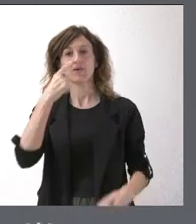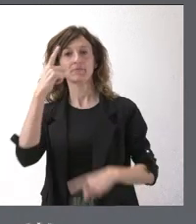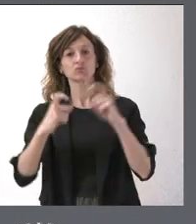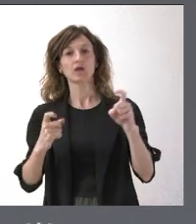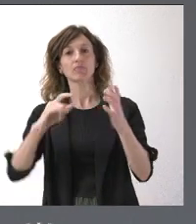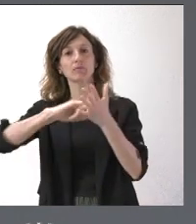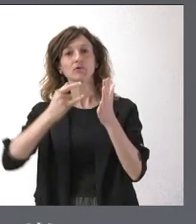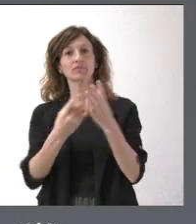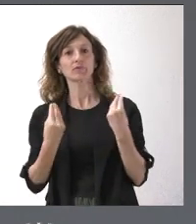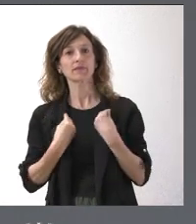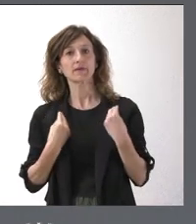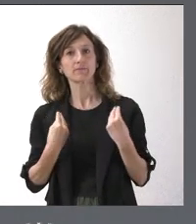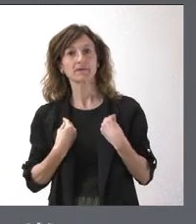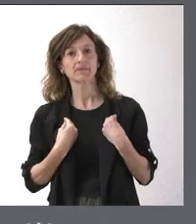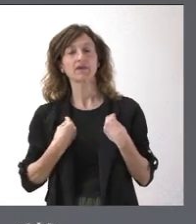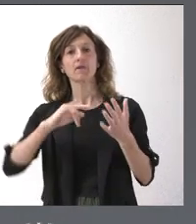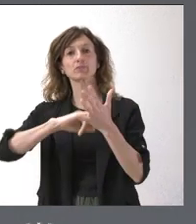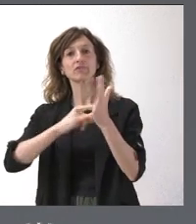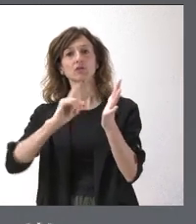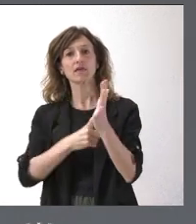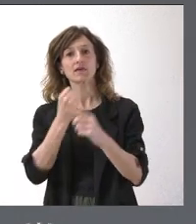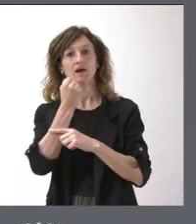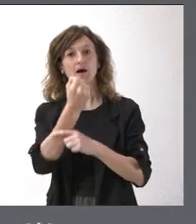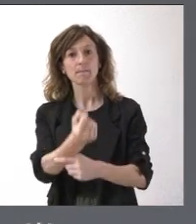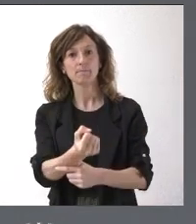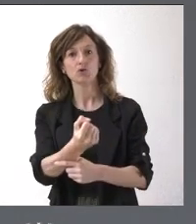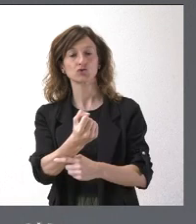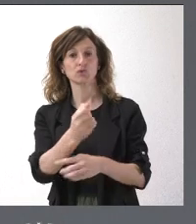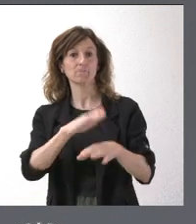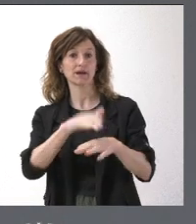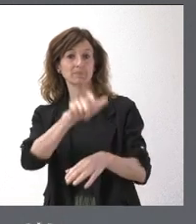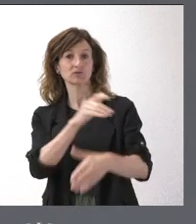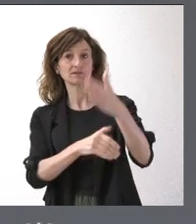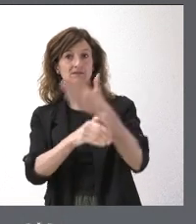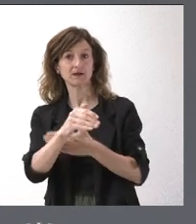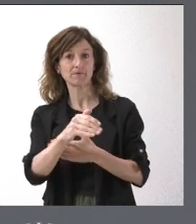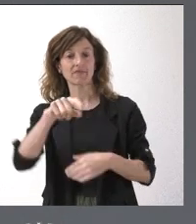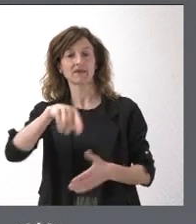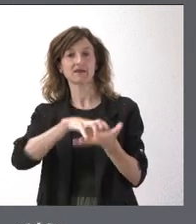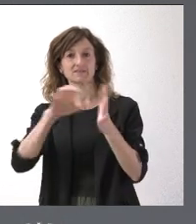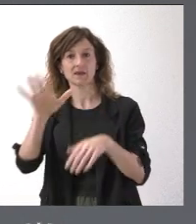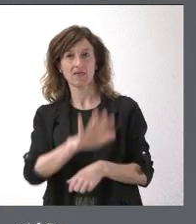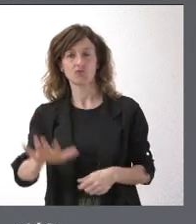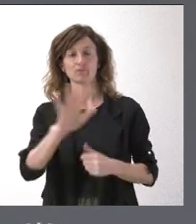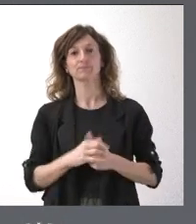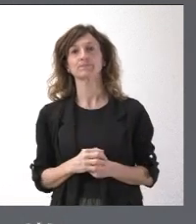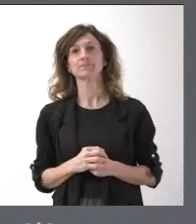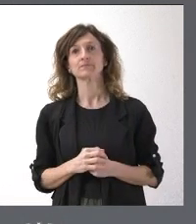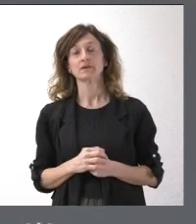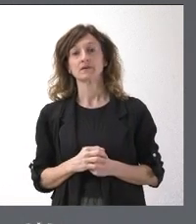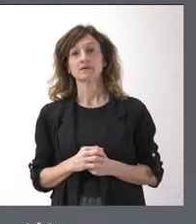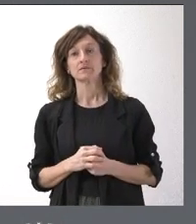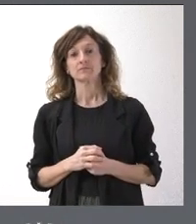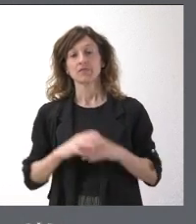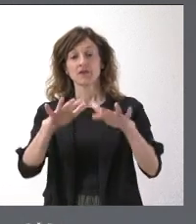proyecto de vida, el proyecto de ley de apoyos al proyecto de vida de las personas con discapacidad en Castilla y León, que remitiremos a